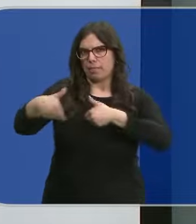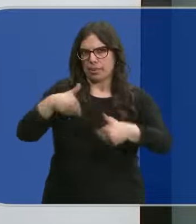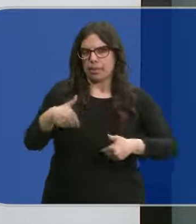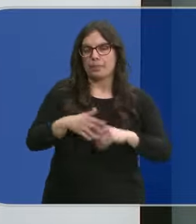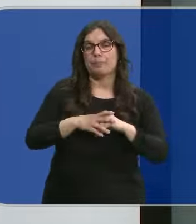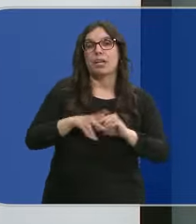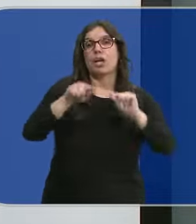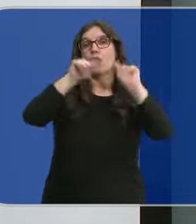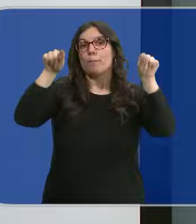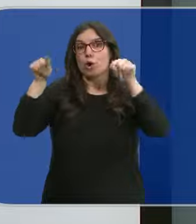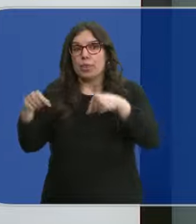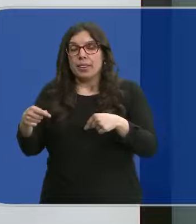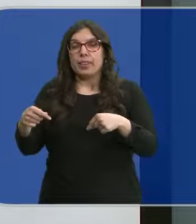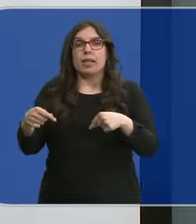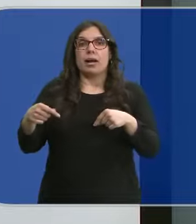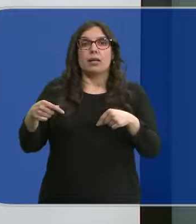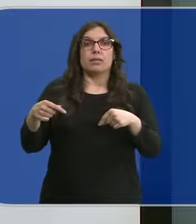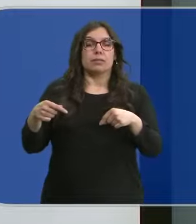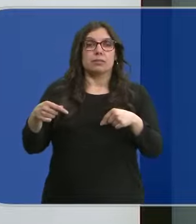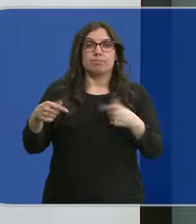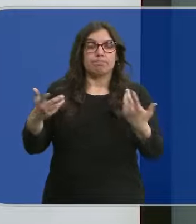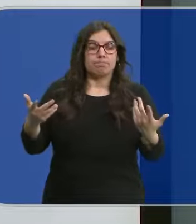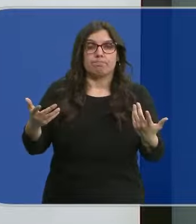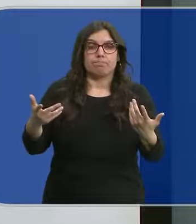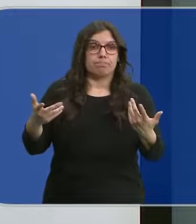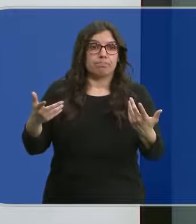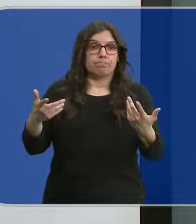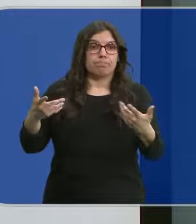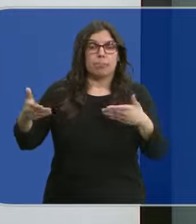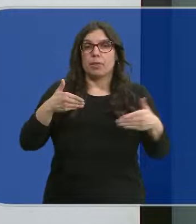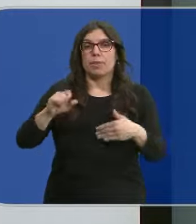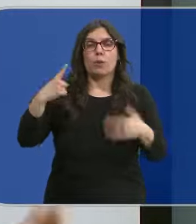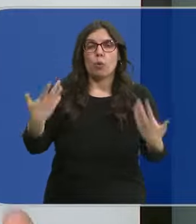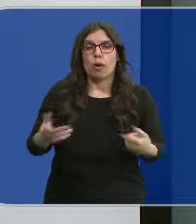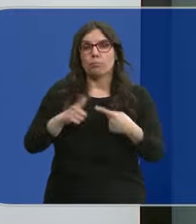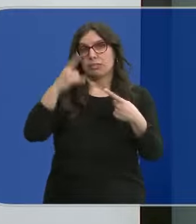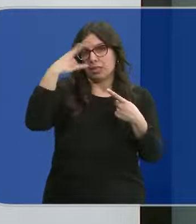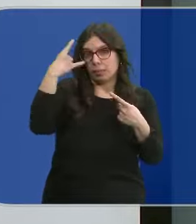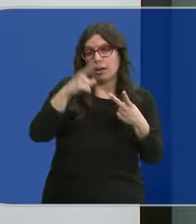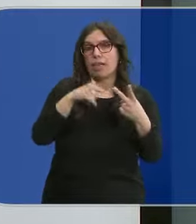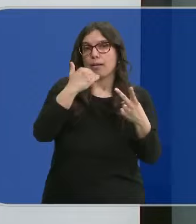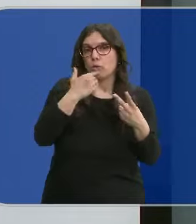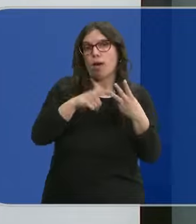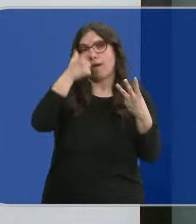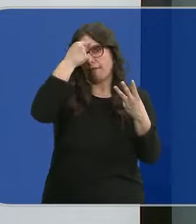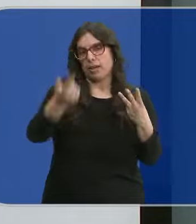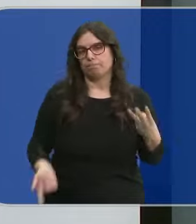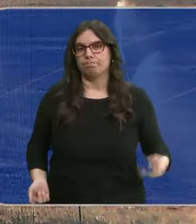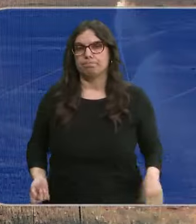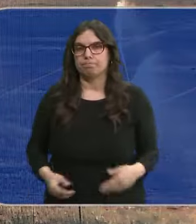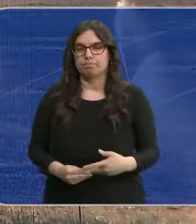Las provincias que mayor demanda han tenido han sido Salamanca, Zamora y Ávila.